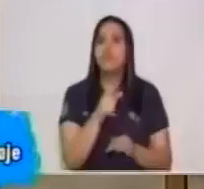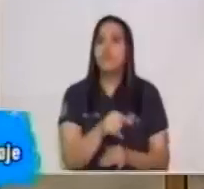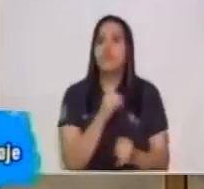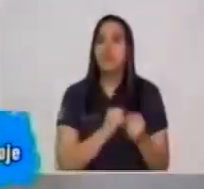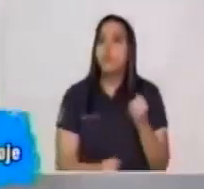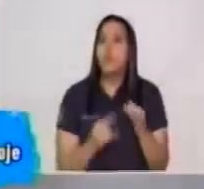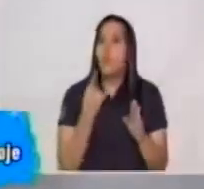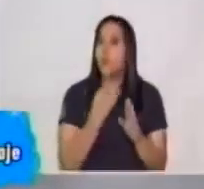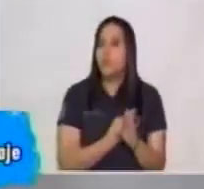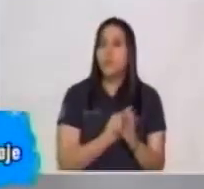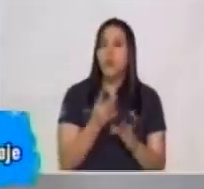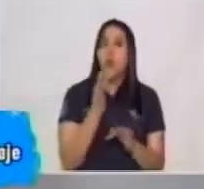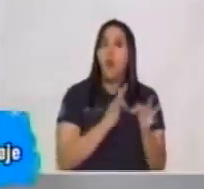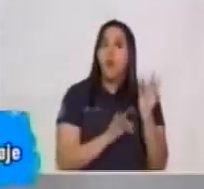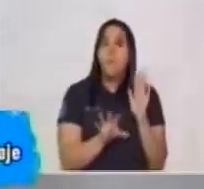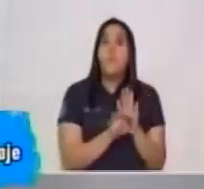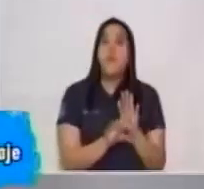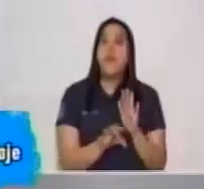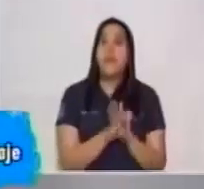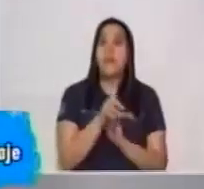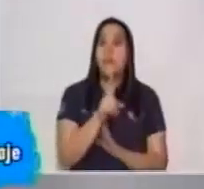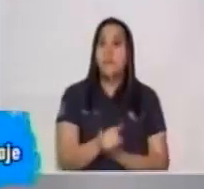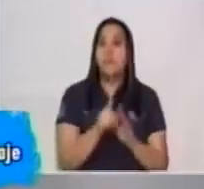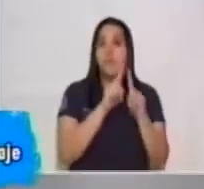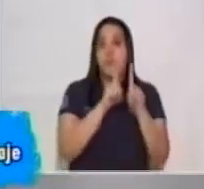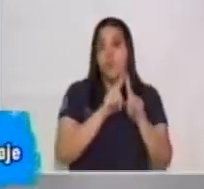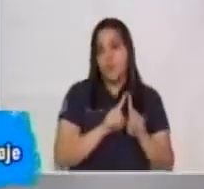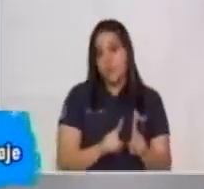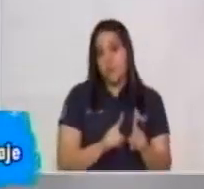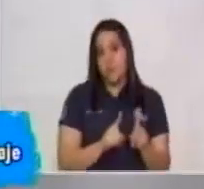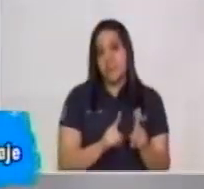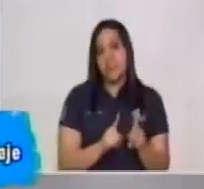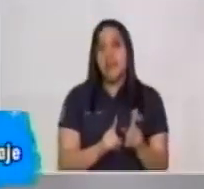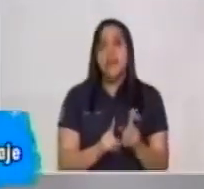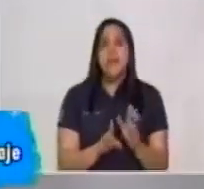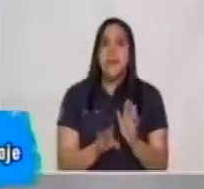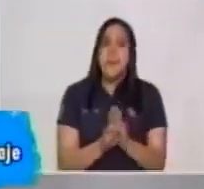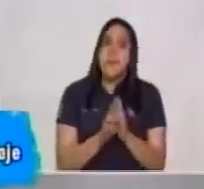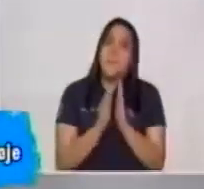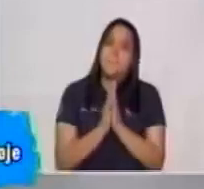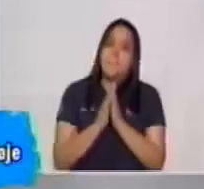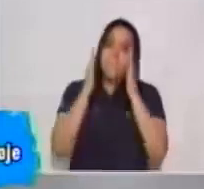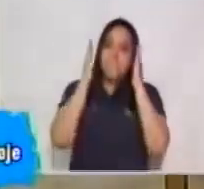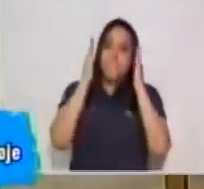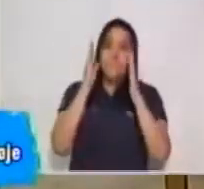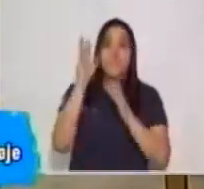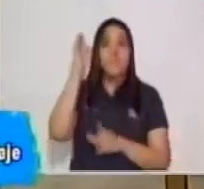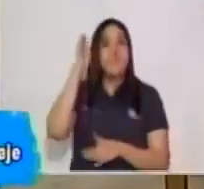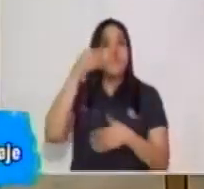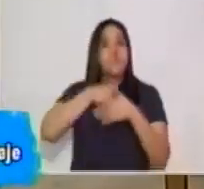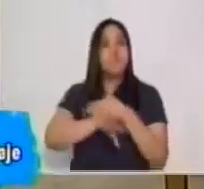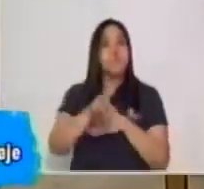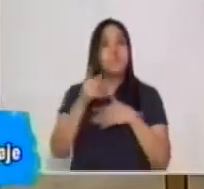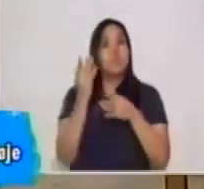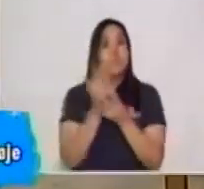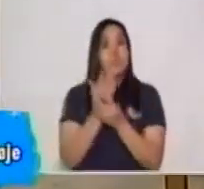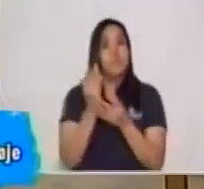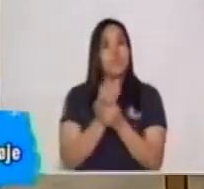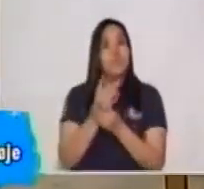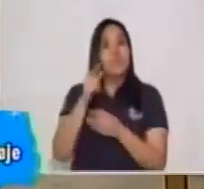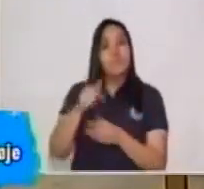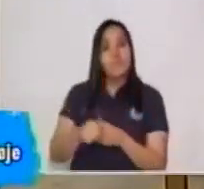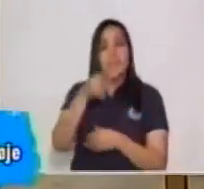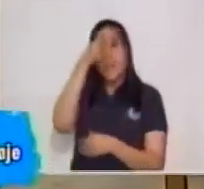utilizaron o si hay varias funciones que utilizaron. Gracias por tu atención y ten presente de guardar tus trabajos y ejercicios en tu